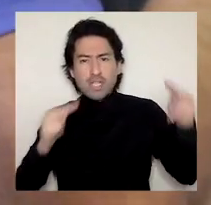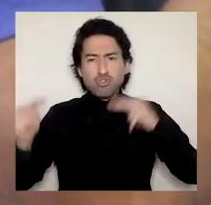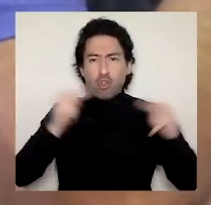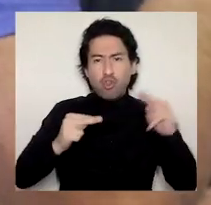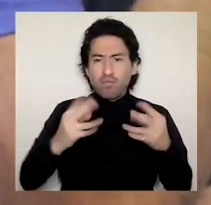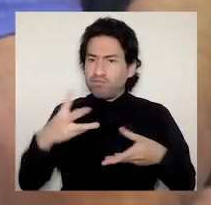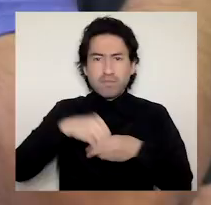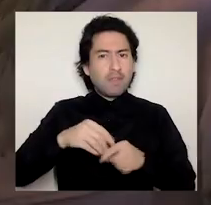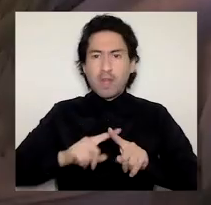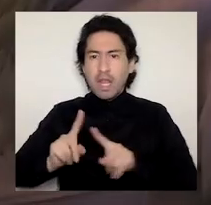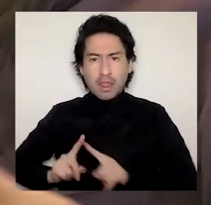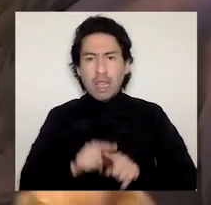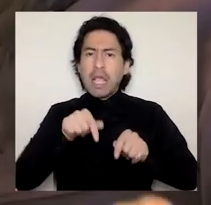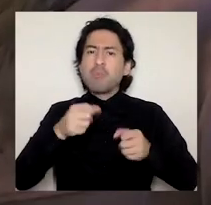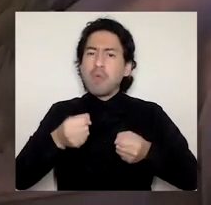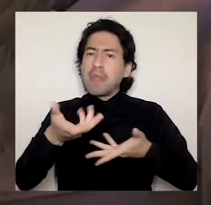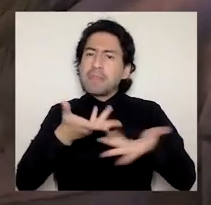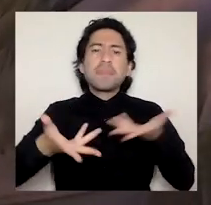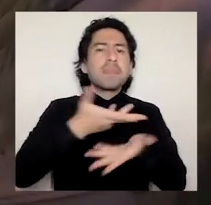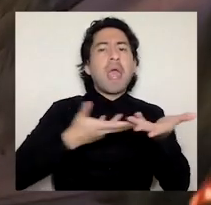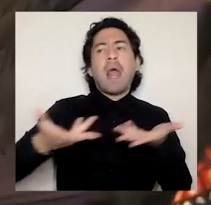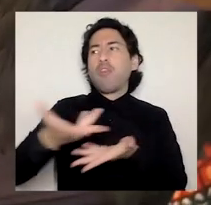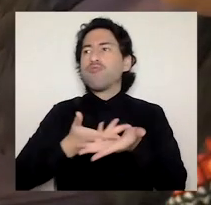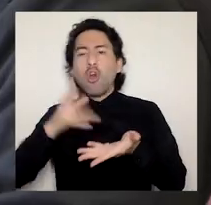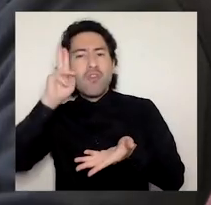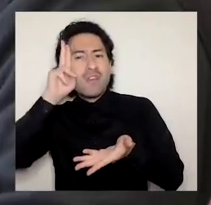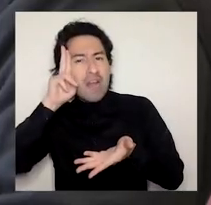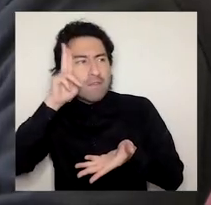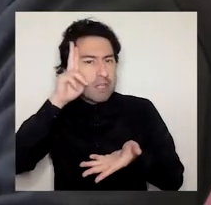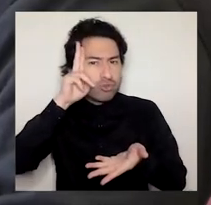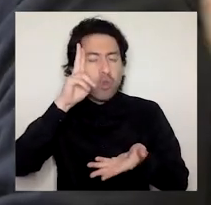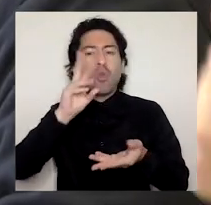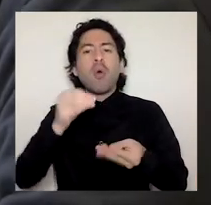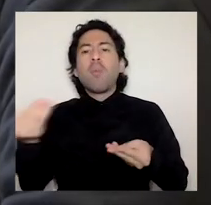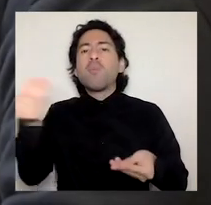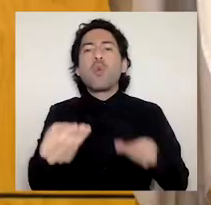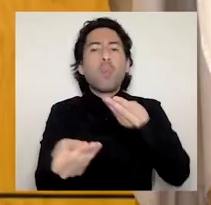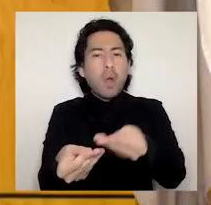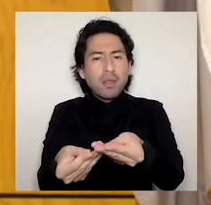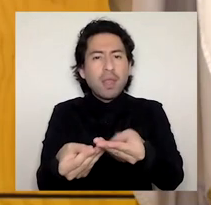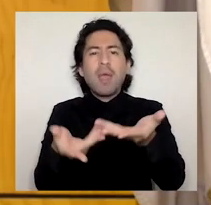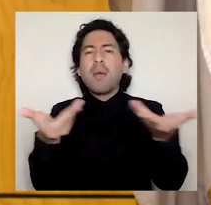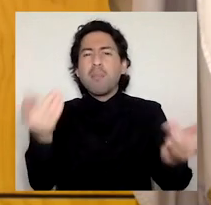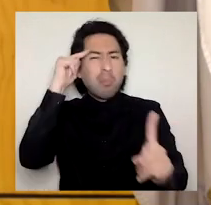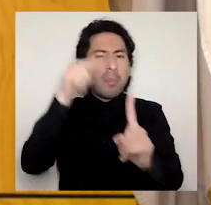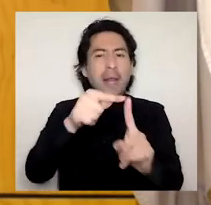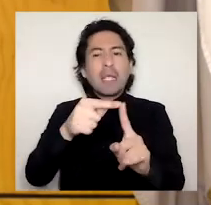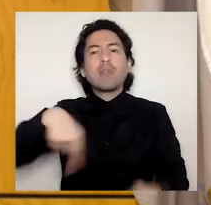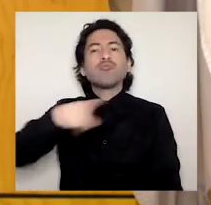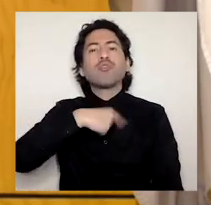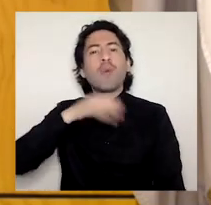propuestas con el propósito de proyectarnos institucionalmente hacia el futuro. Proponer y